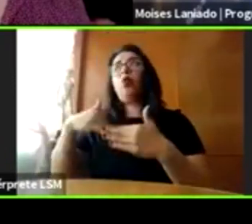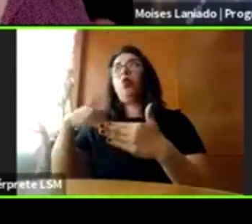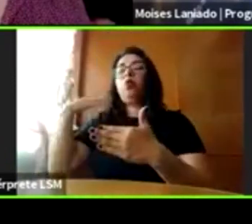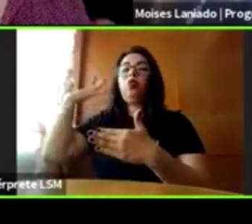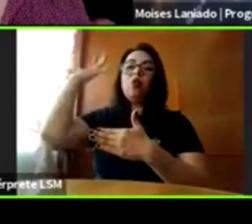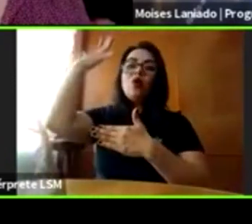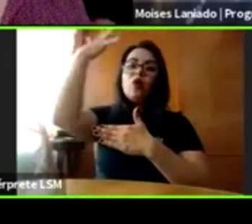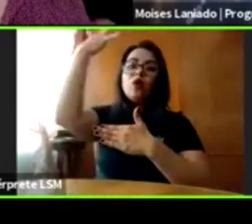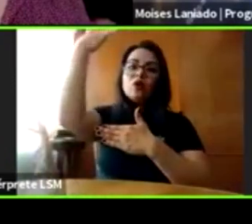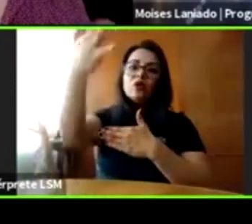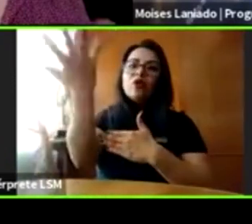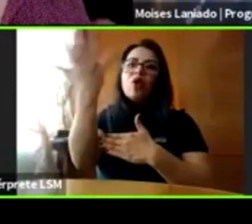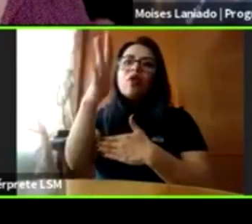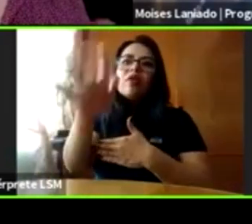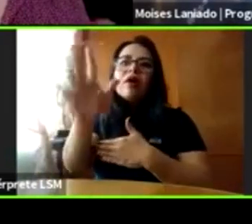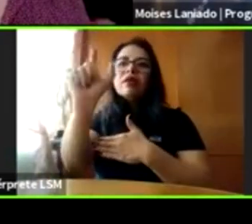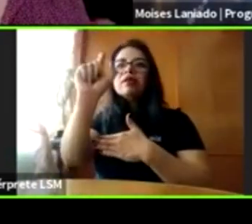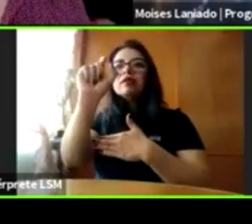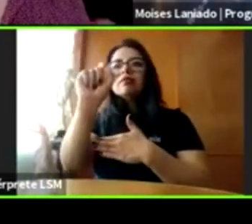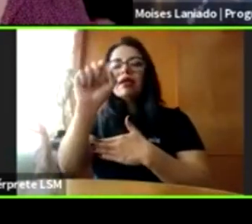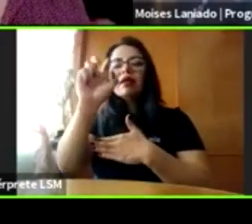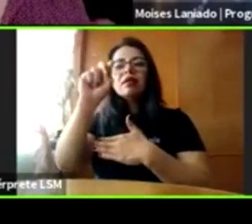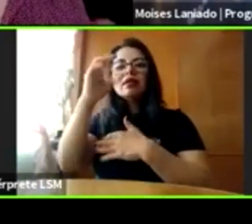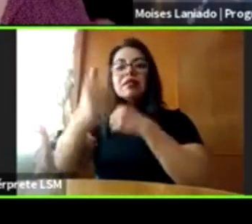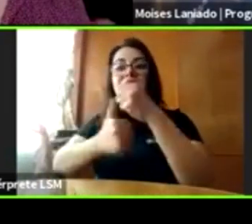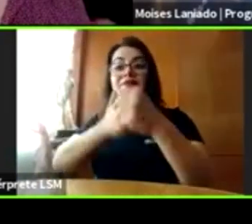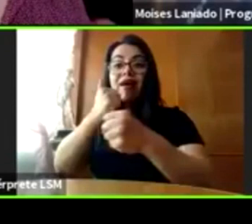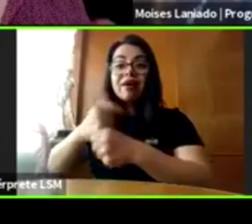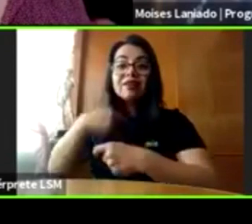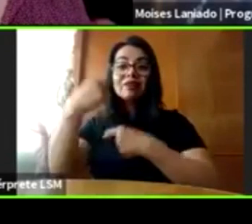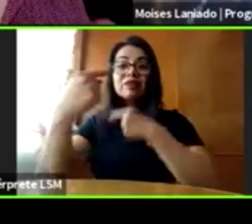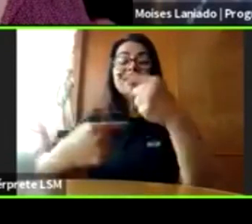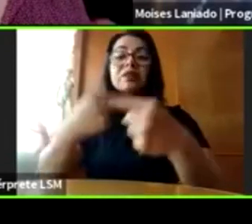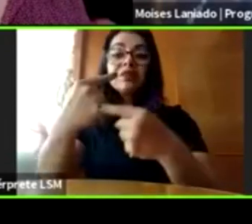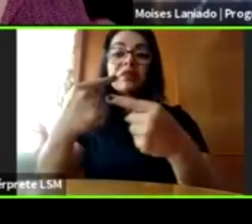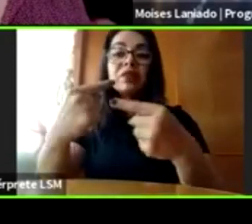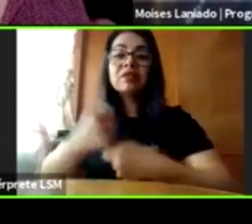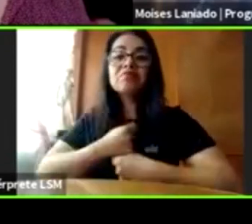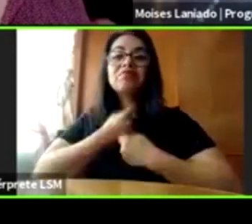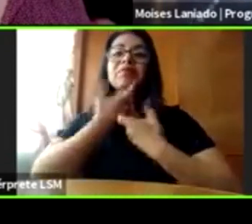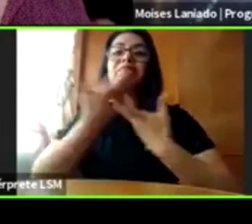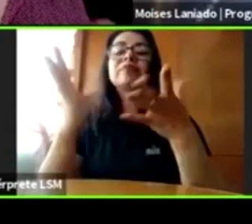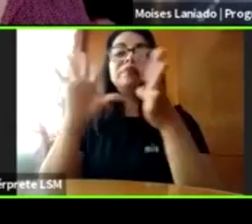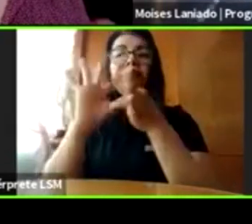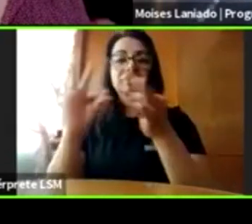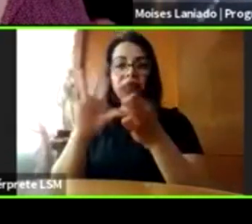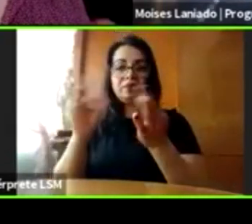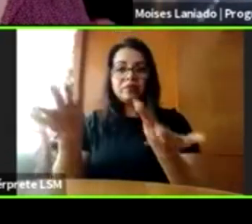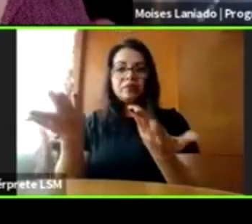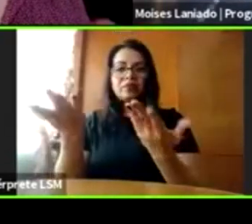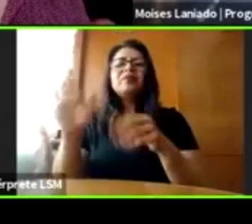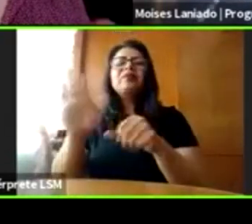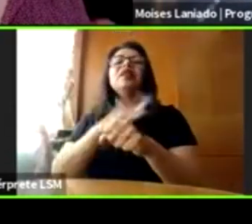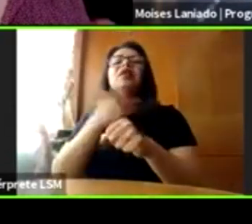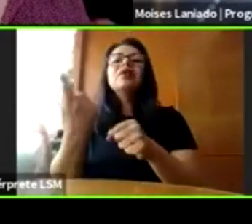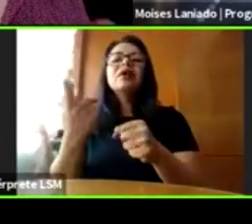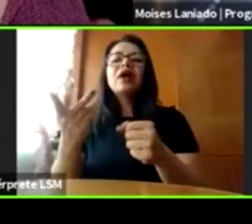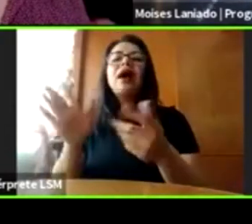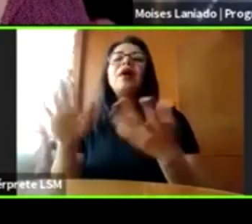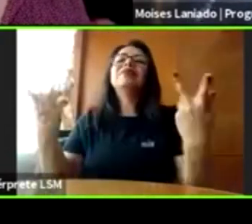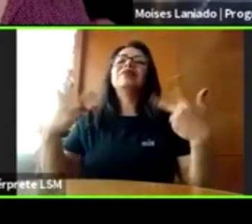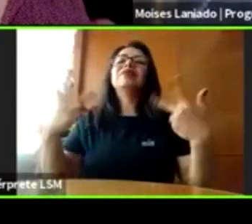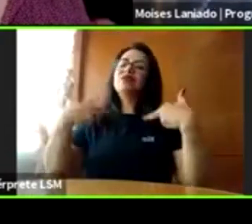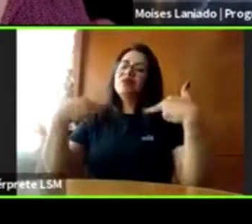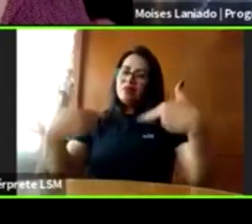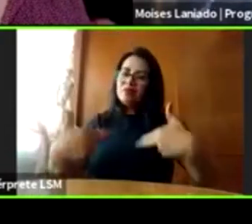años después y es porque la forma en la que ocurre este fenómeno es que todos los seres humanos nos defendemos al dolor y para